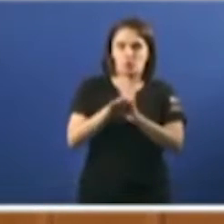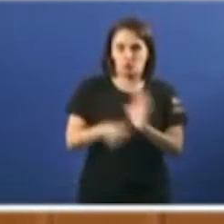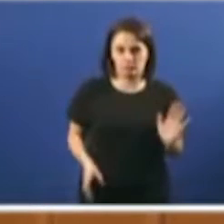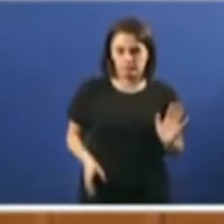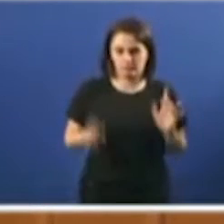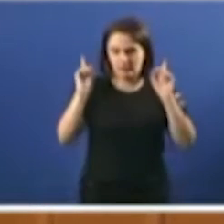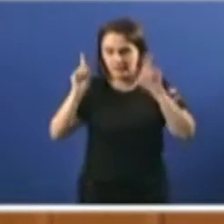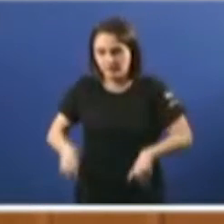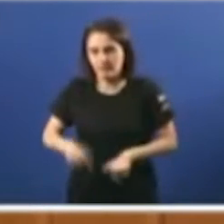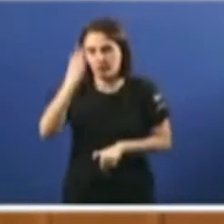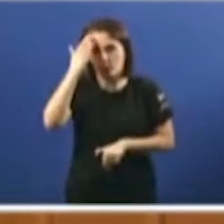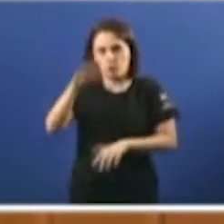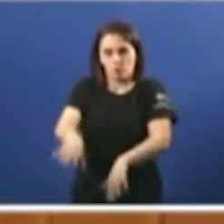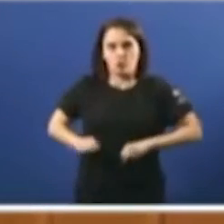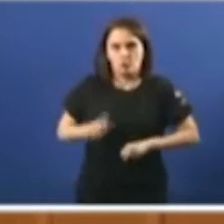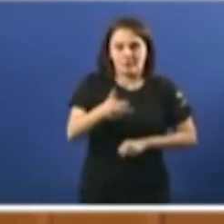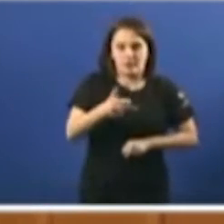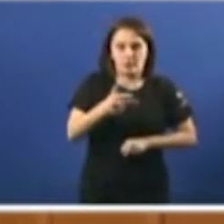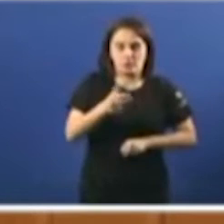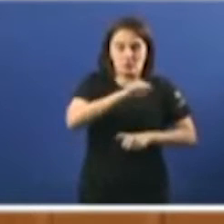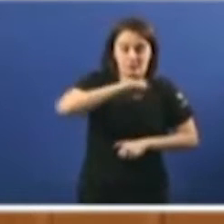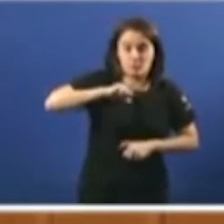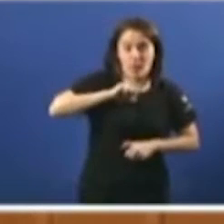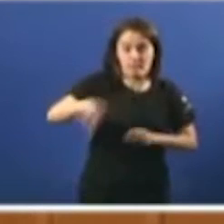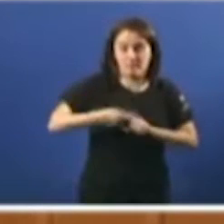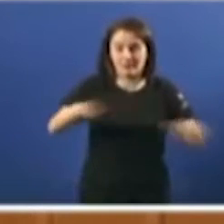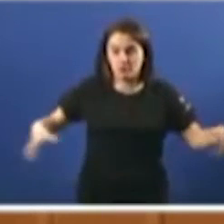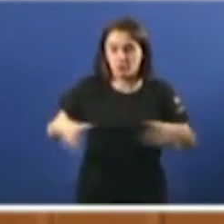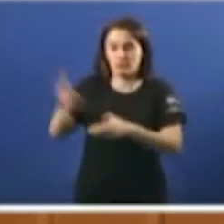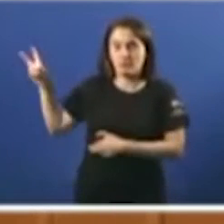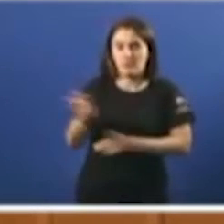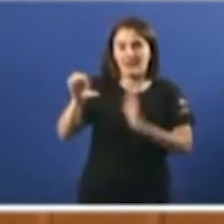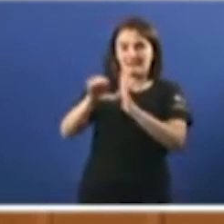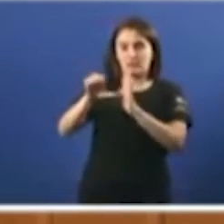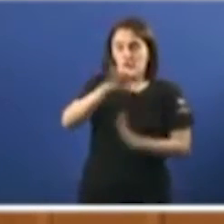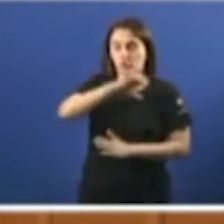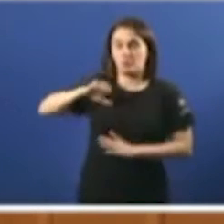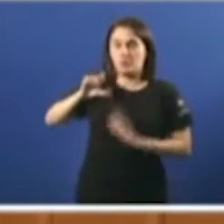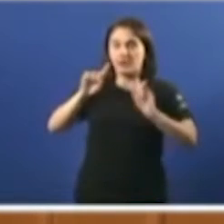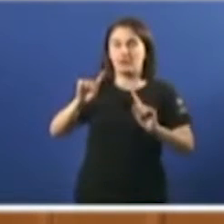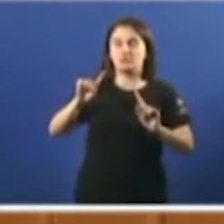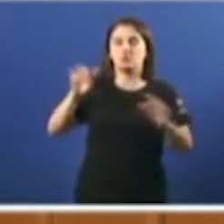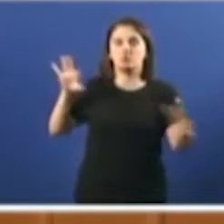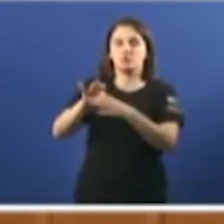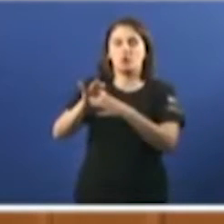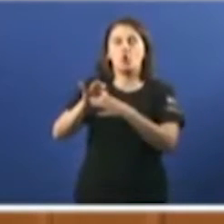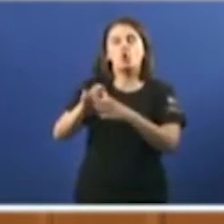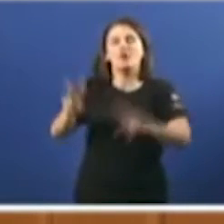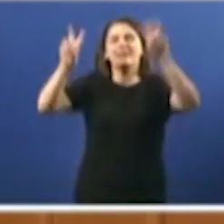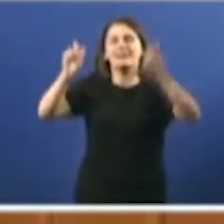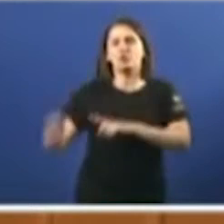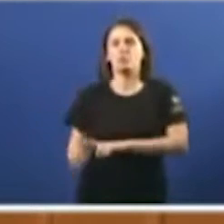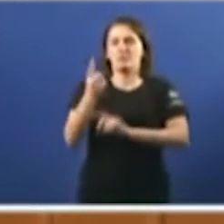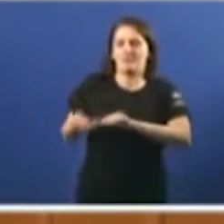así como a tutela dos dereitos individuais e colectivos emanados do Estatuto de Autonomía, en especial os sancionados no seu título preliminar,